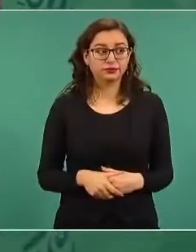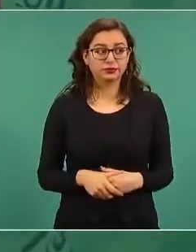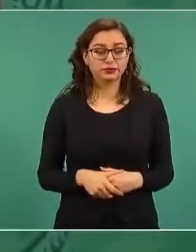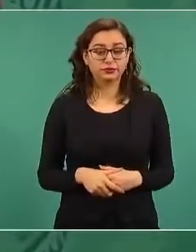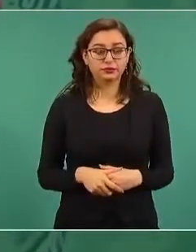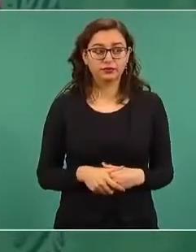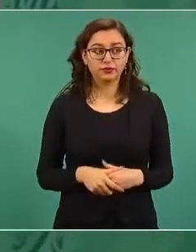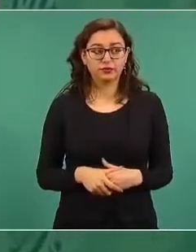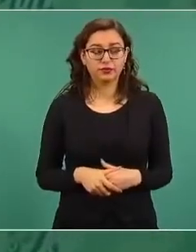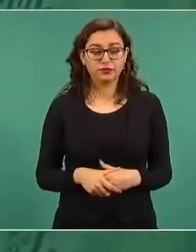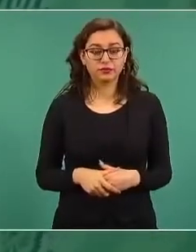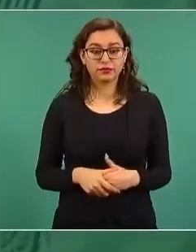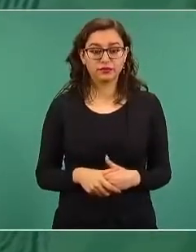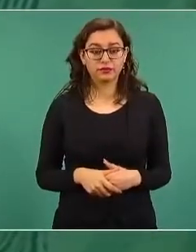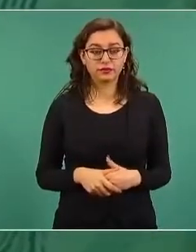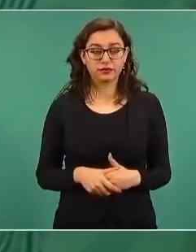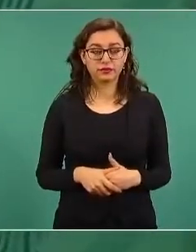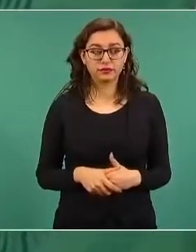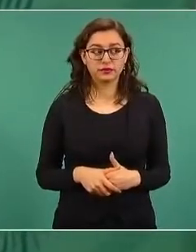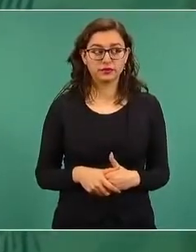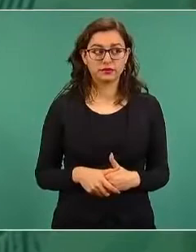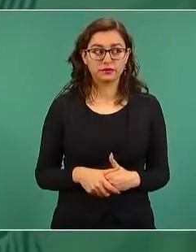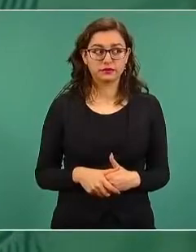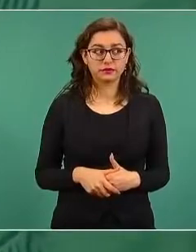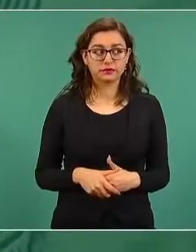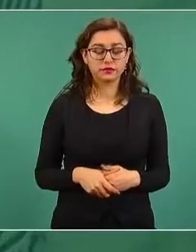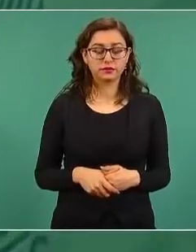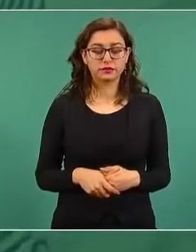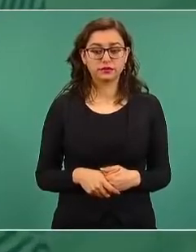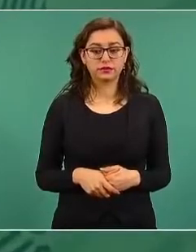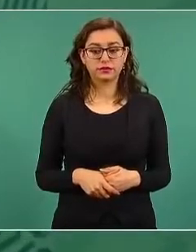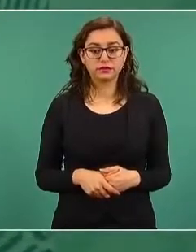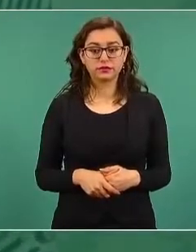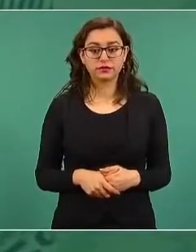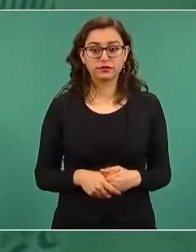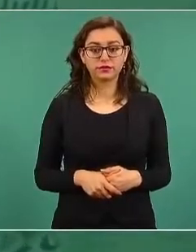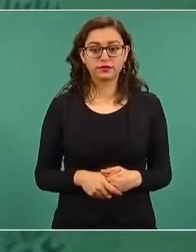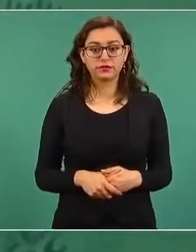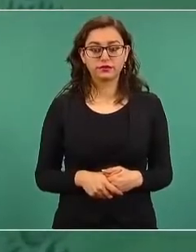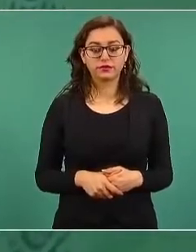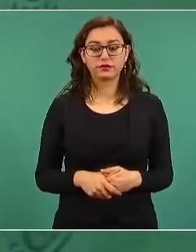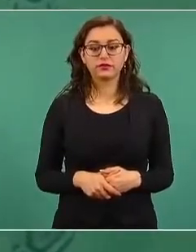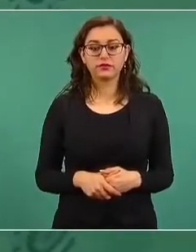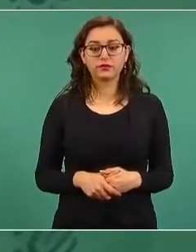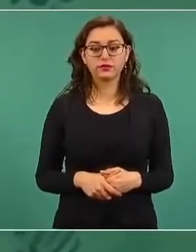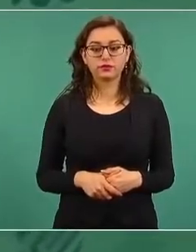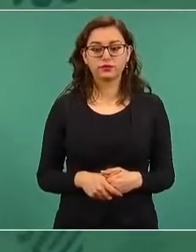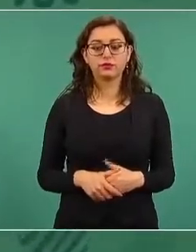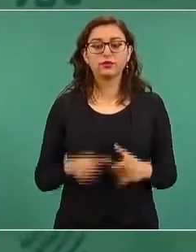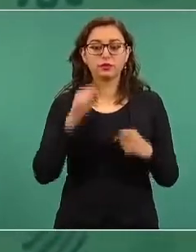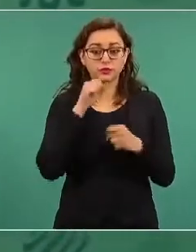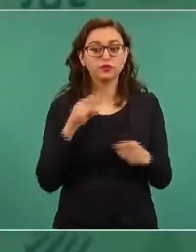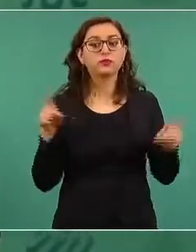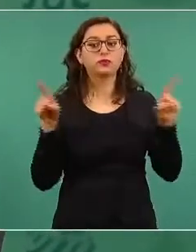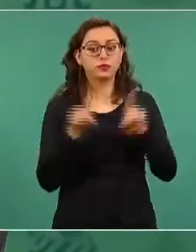Y aproveché para reconfirmar los envíos,